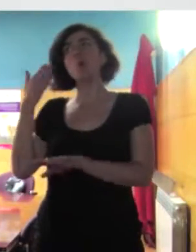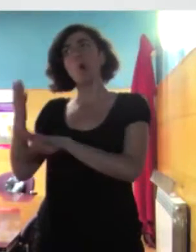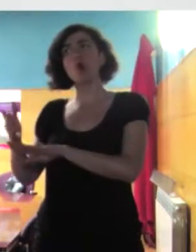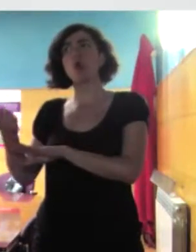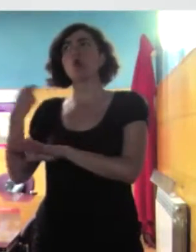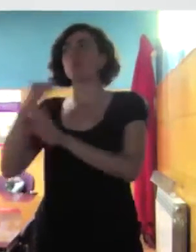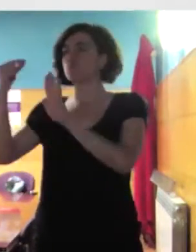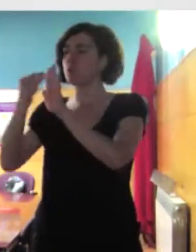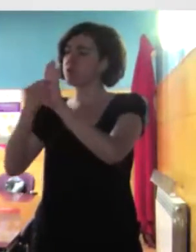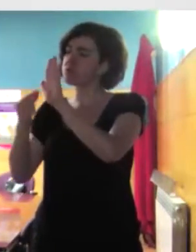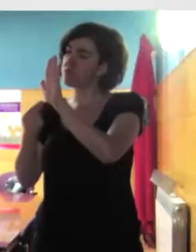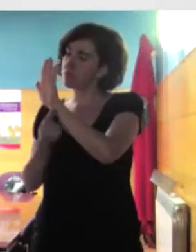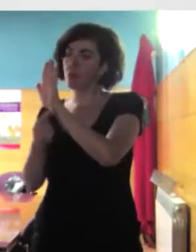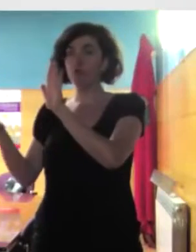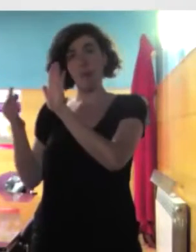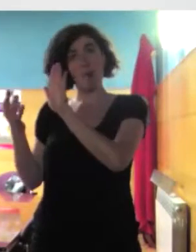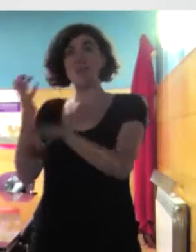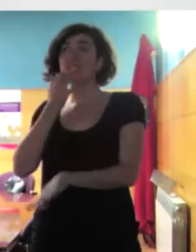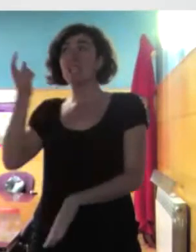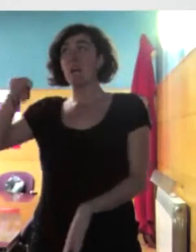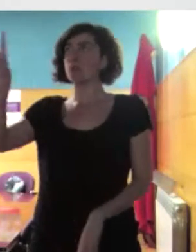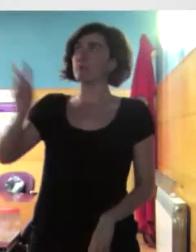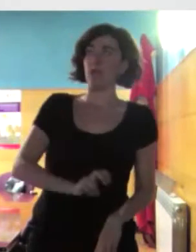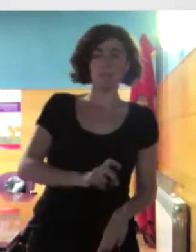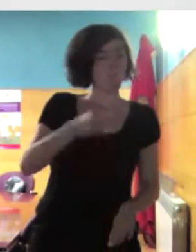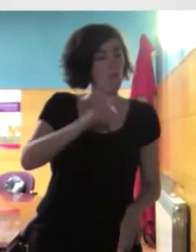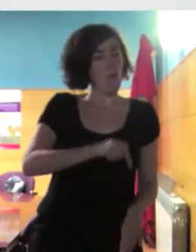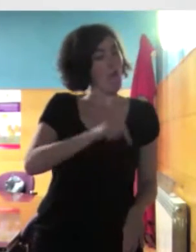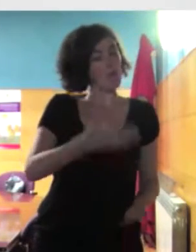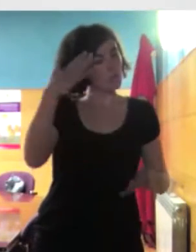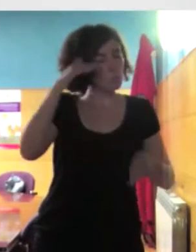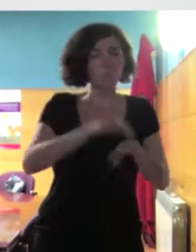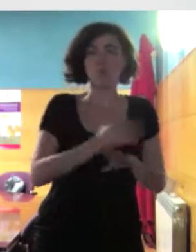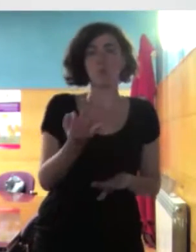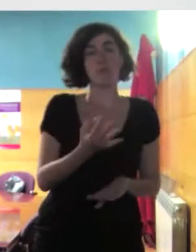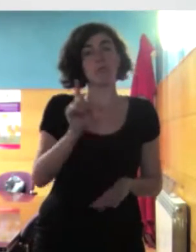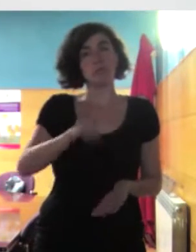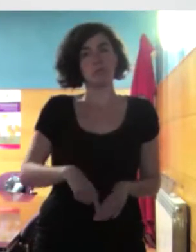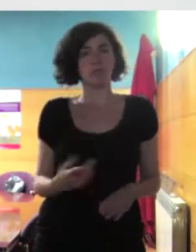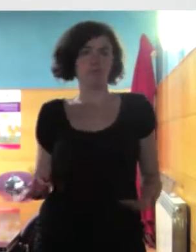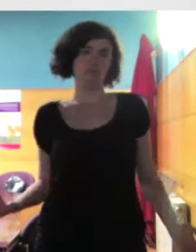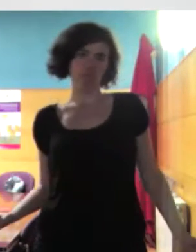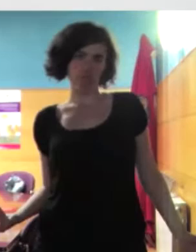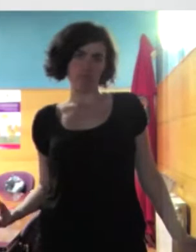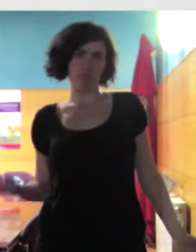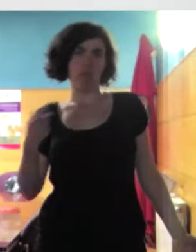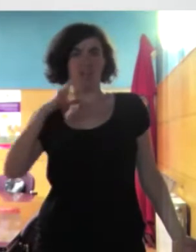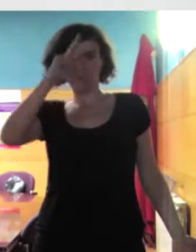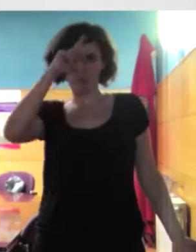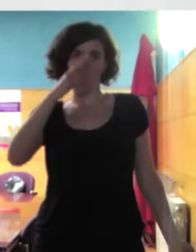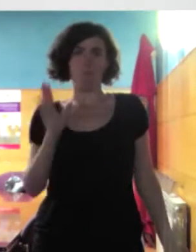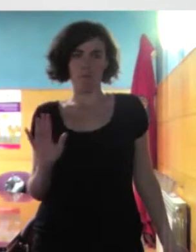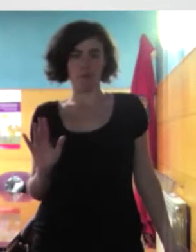entonces cuando vienen a mi país ya y fijaos que es de una pobreza moral preocupante preocupante